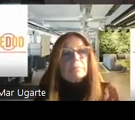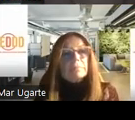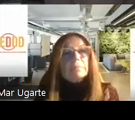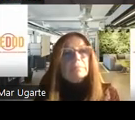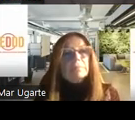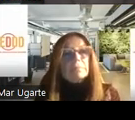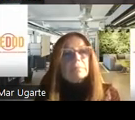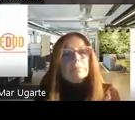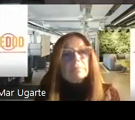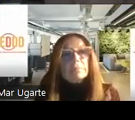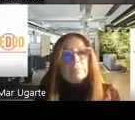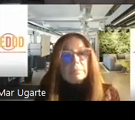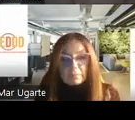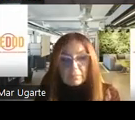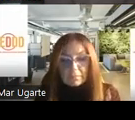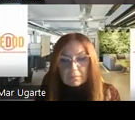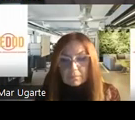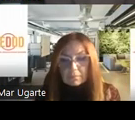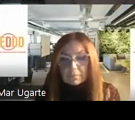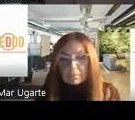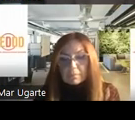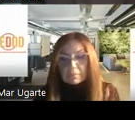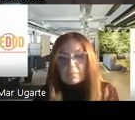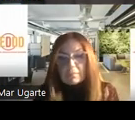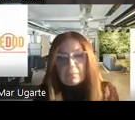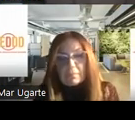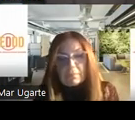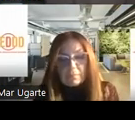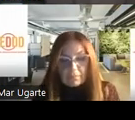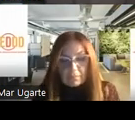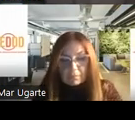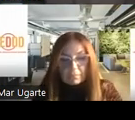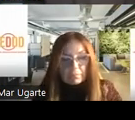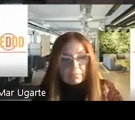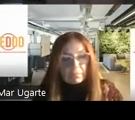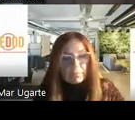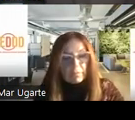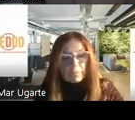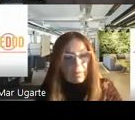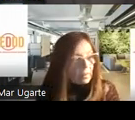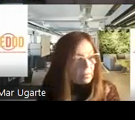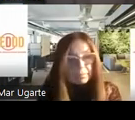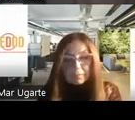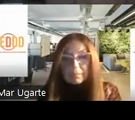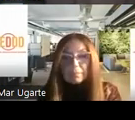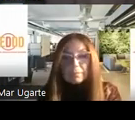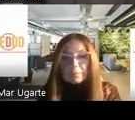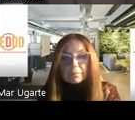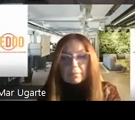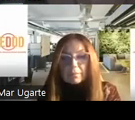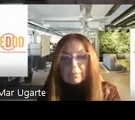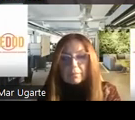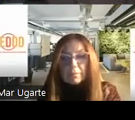Hay un estudio también de Hummel, que está por aquí en medio, en el que los pacientes que tienen, sobre todo, altas necesidades como